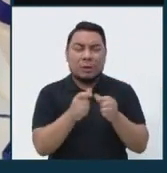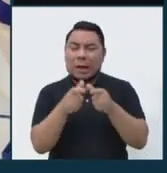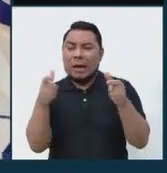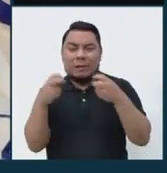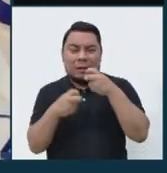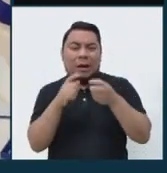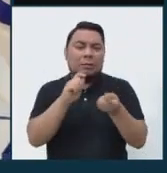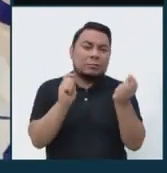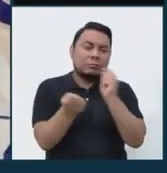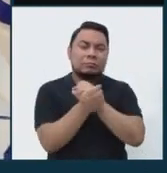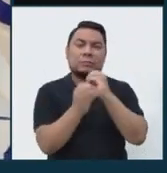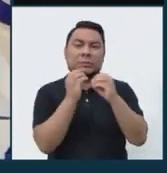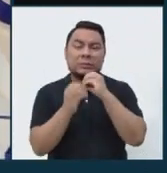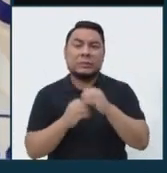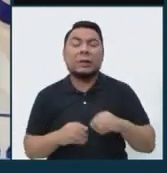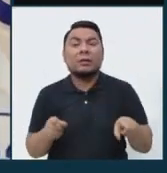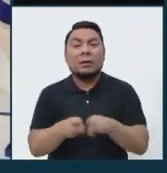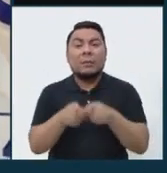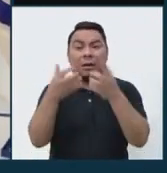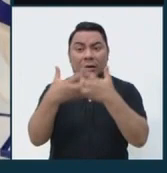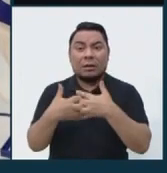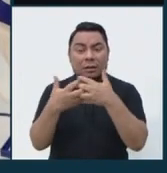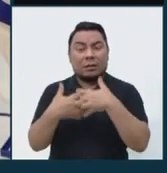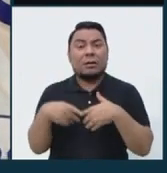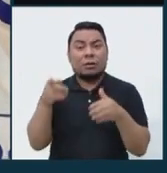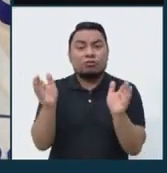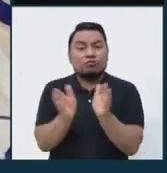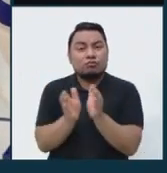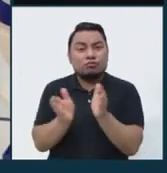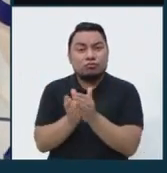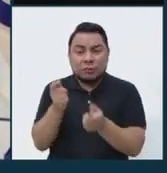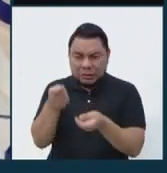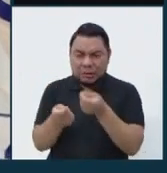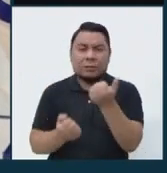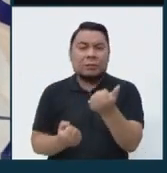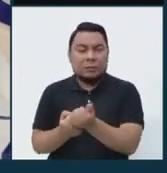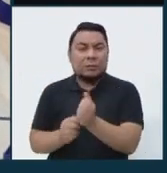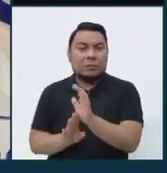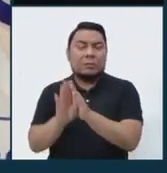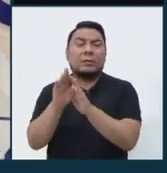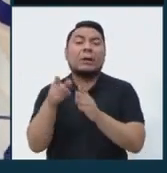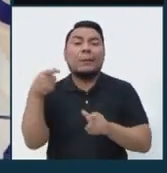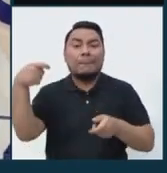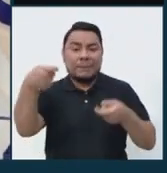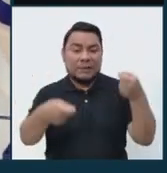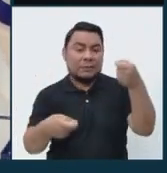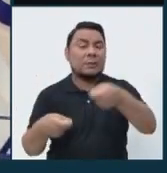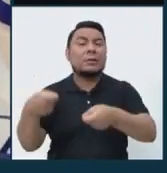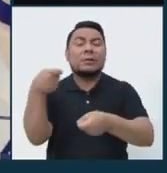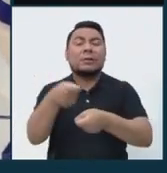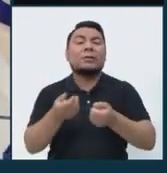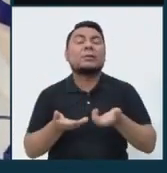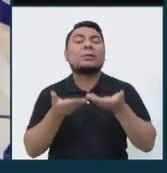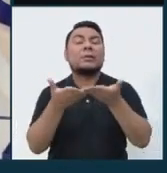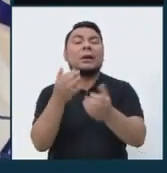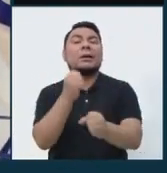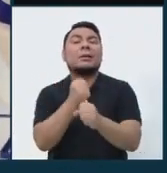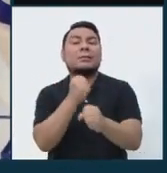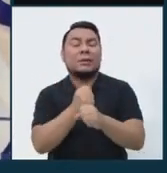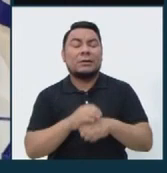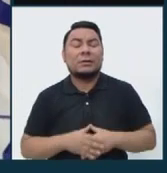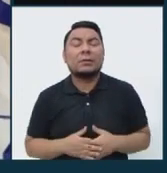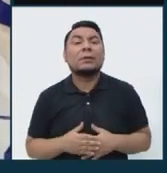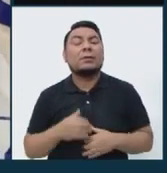y las inversiones pequeñas, grandes, y aplicar el círculo virtuoso. Las inversiones generan empleo,